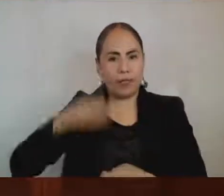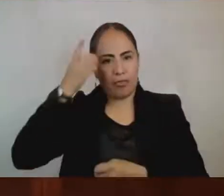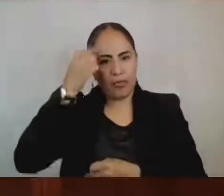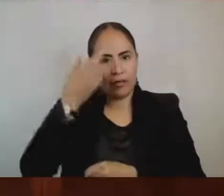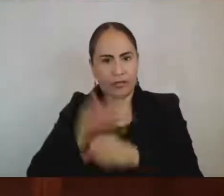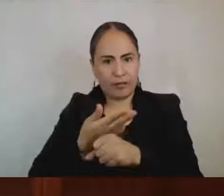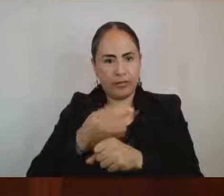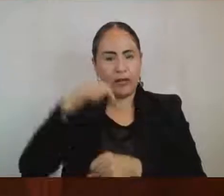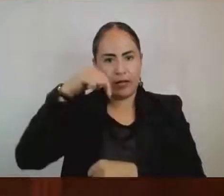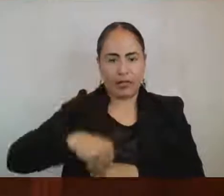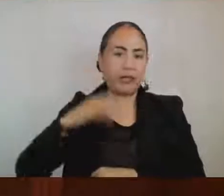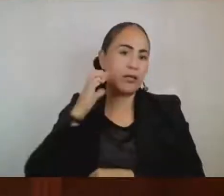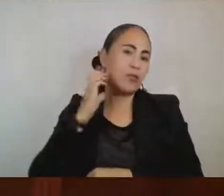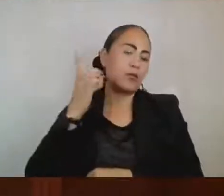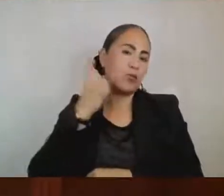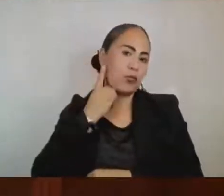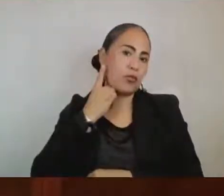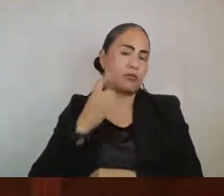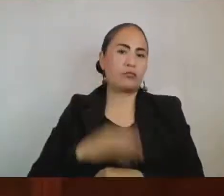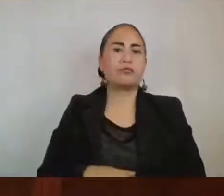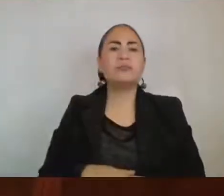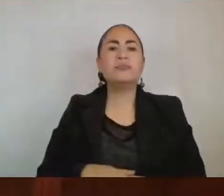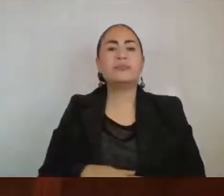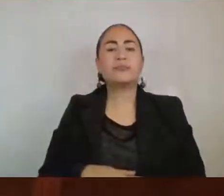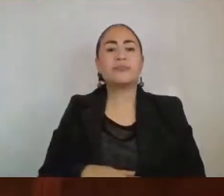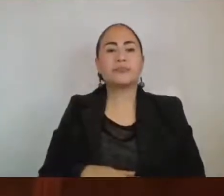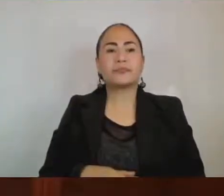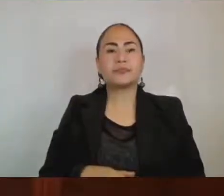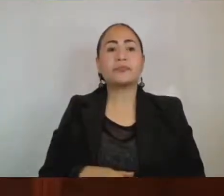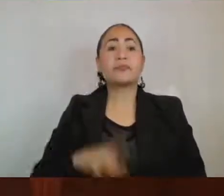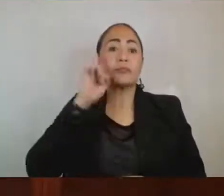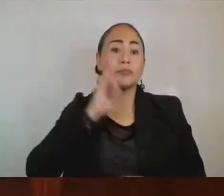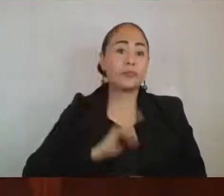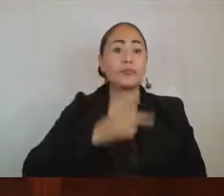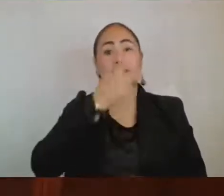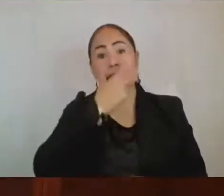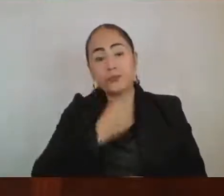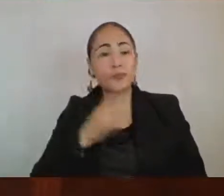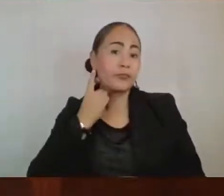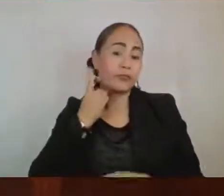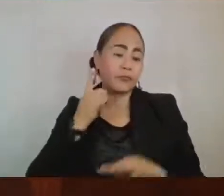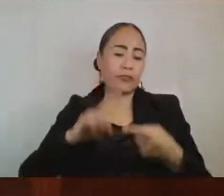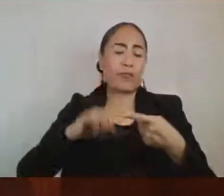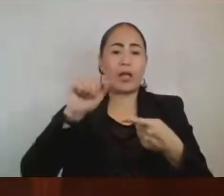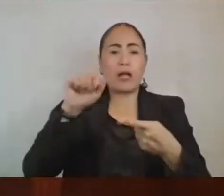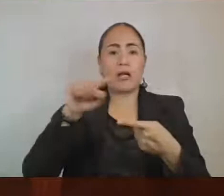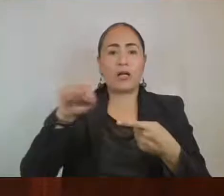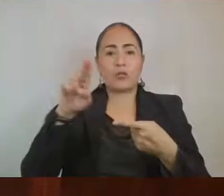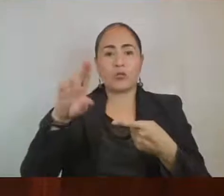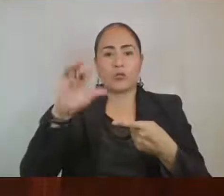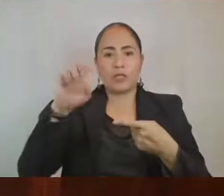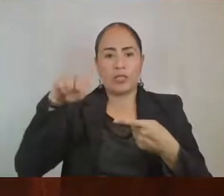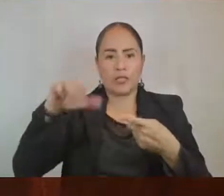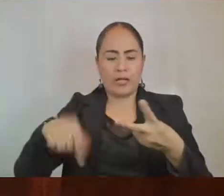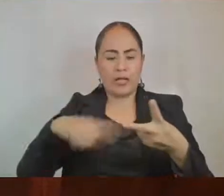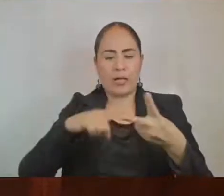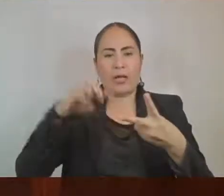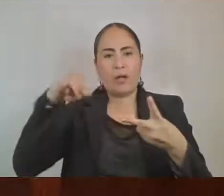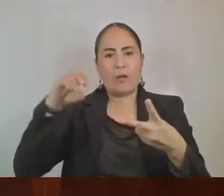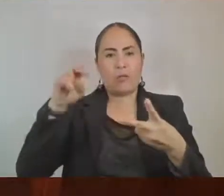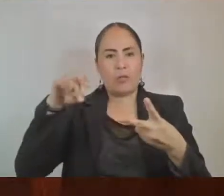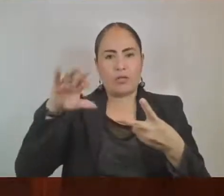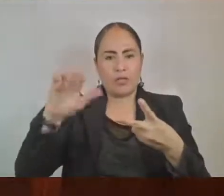de México presente, las y los diputados Azucena Cisneros-Cos, Mónica Angélica Álvarez Némer,